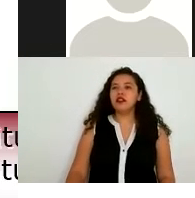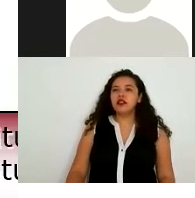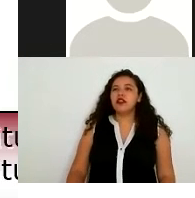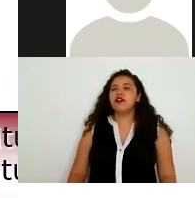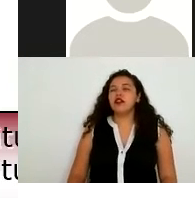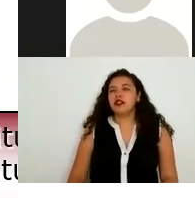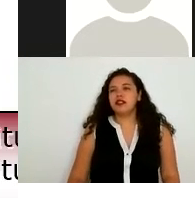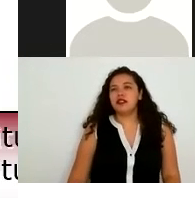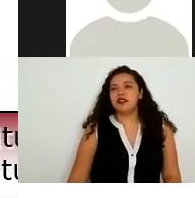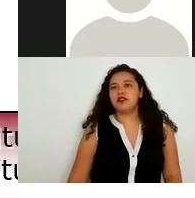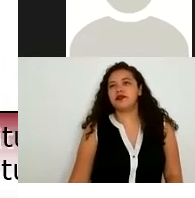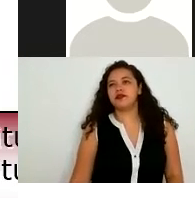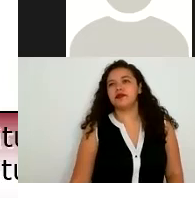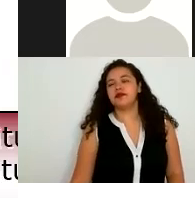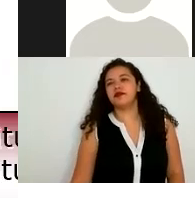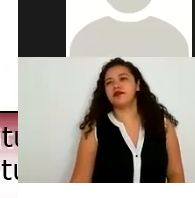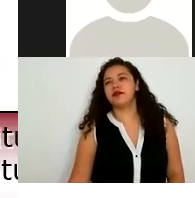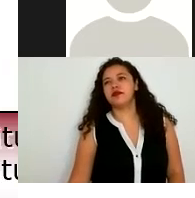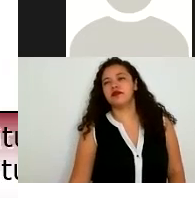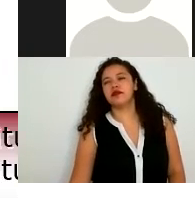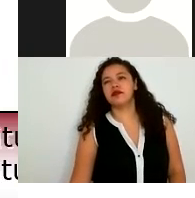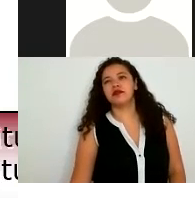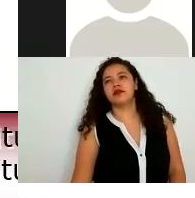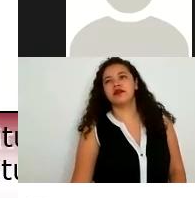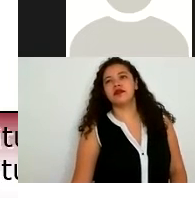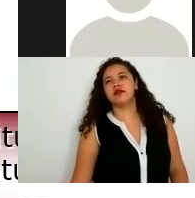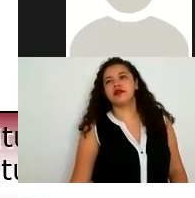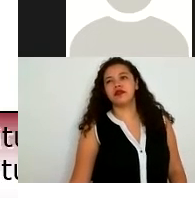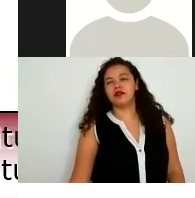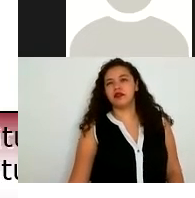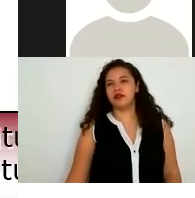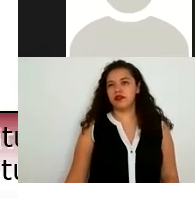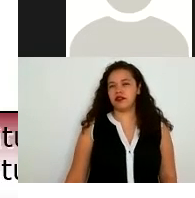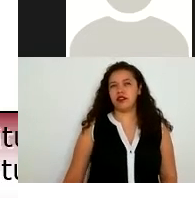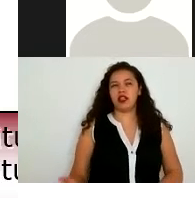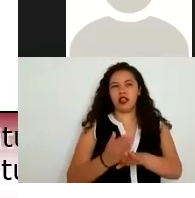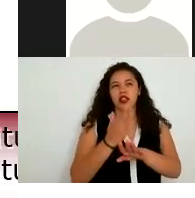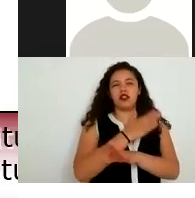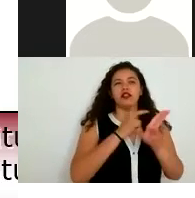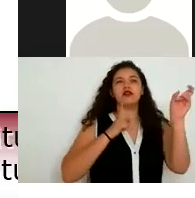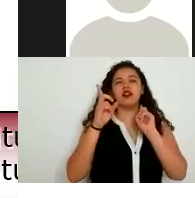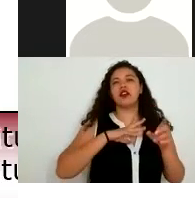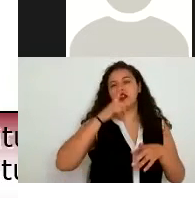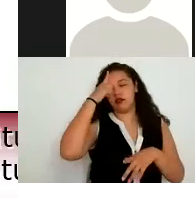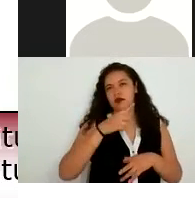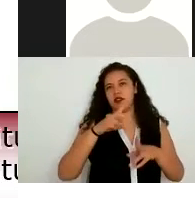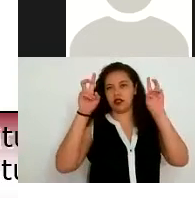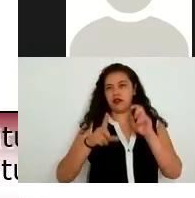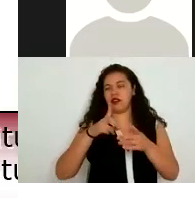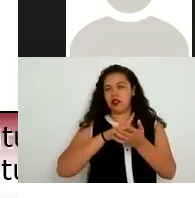a continuación vamos a ver un concepto bueno no sé de lo anterior si haya alguna duda ya para entrar en lo que se llama derechos ARCO